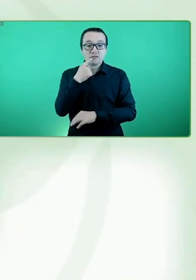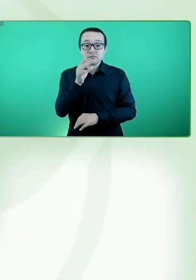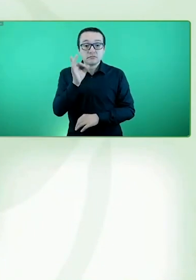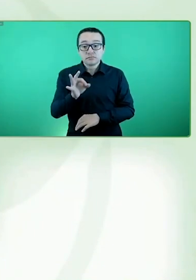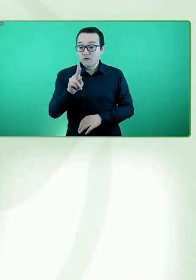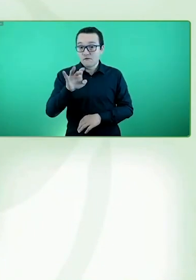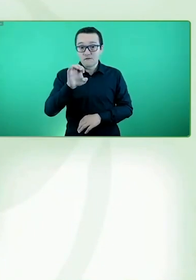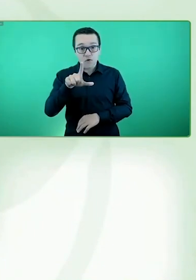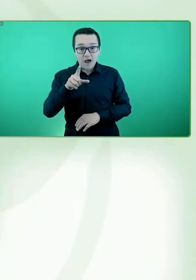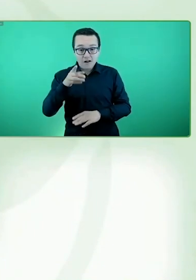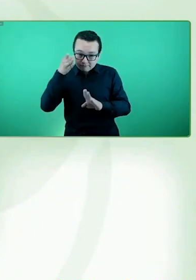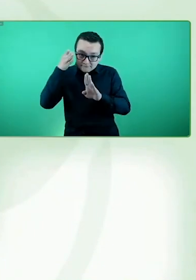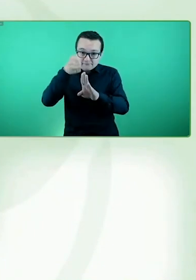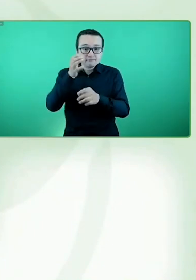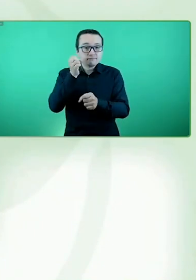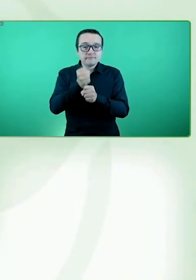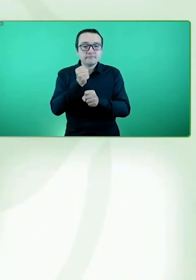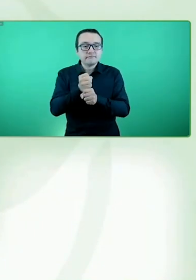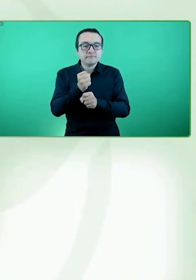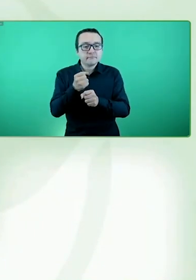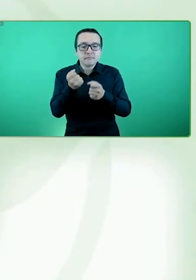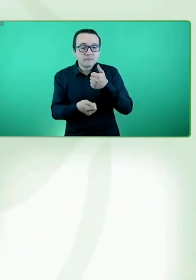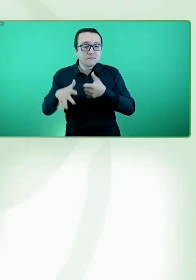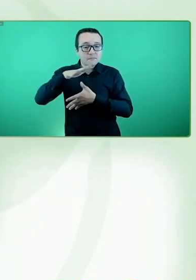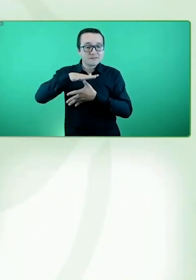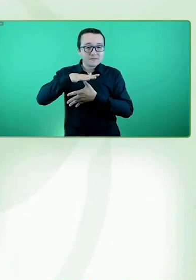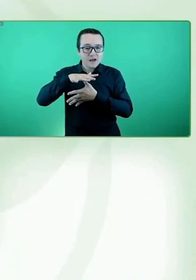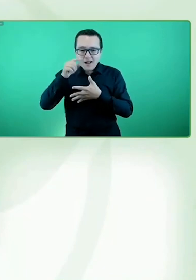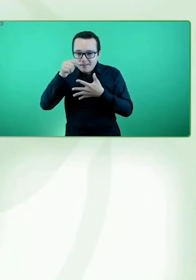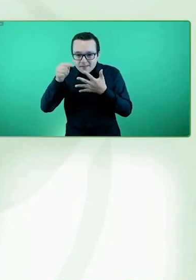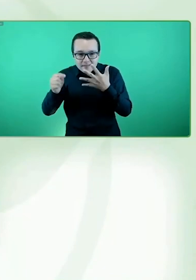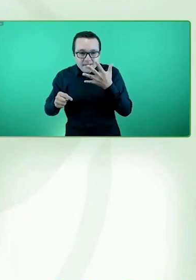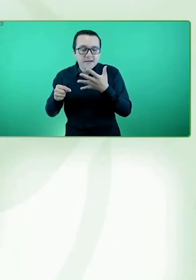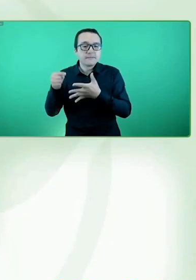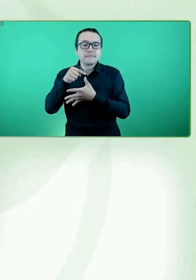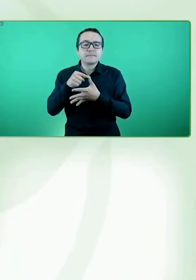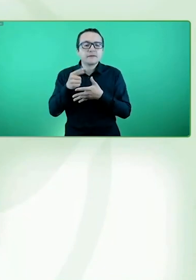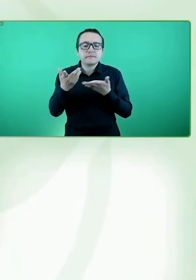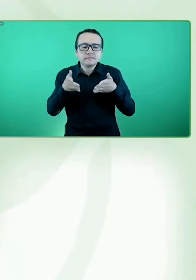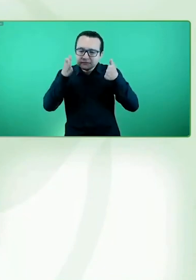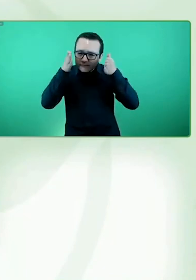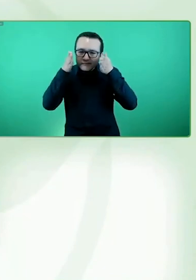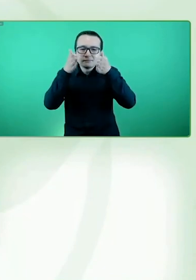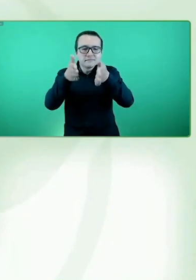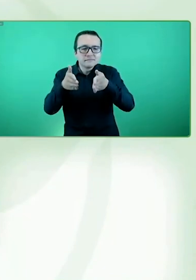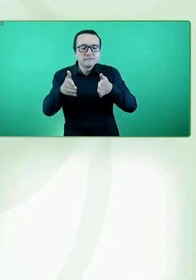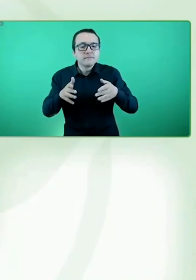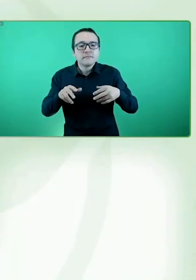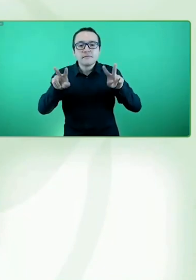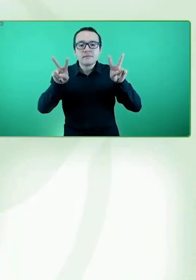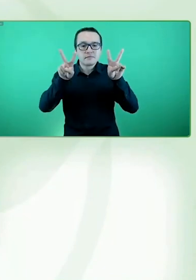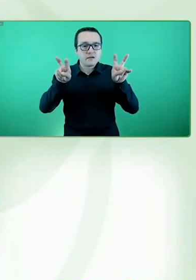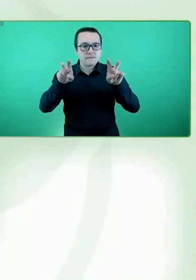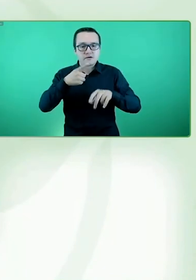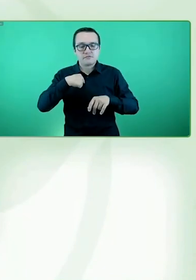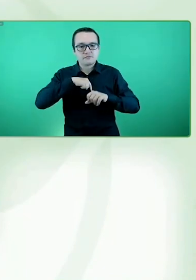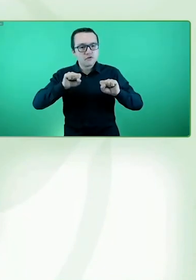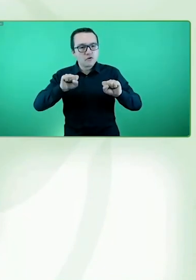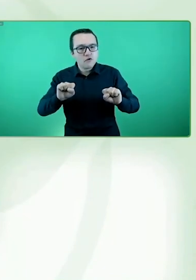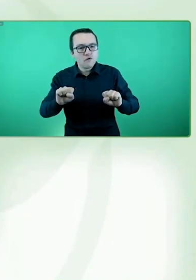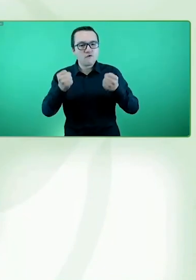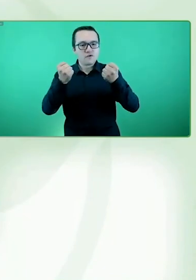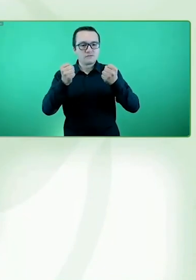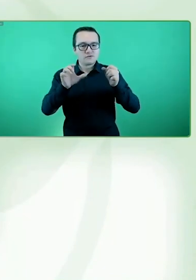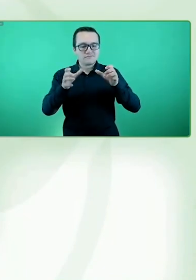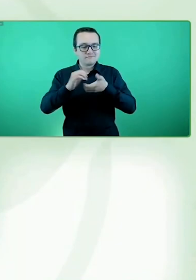principales líneas de actuación es la relacionada con lo que nosotros denominamos fortalecimiento asociativo, que